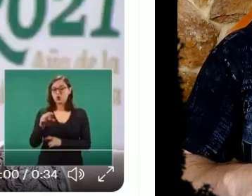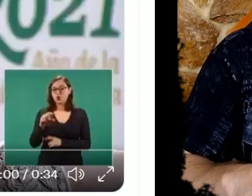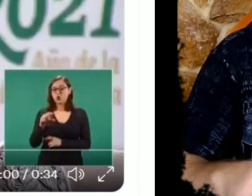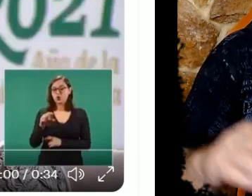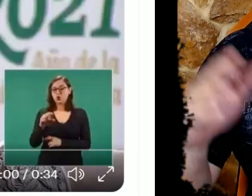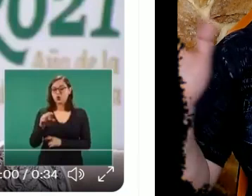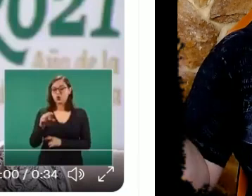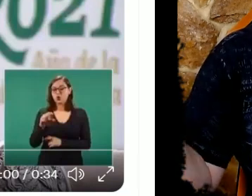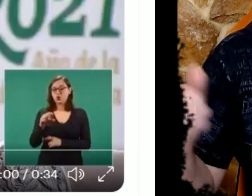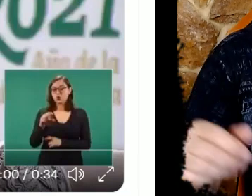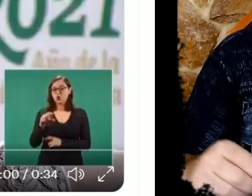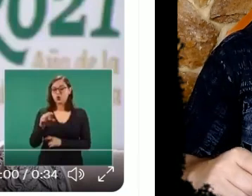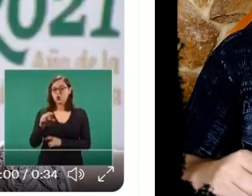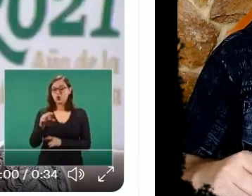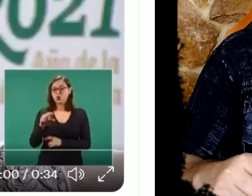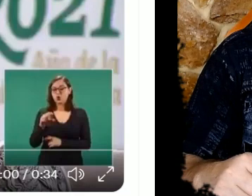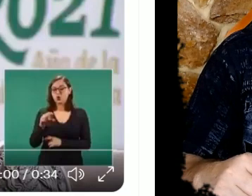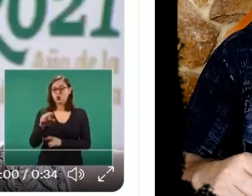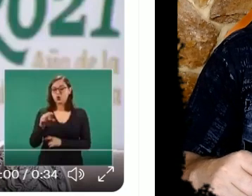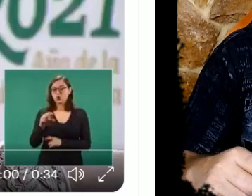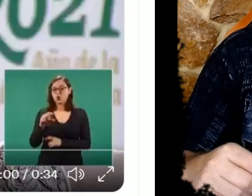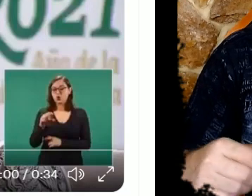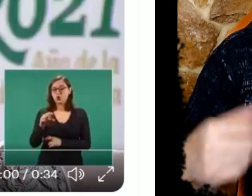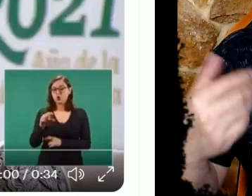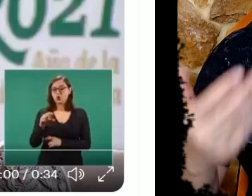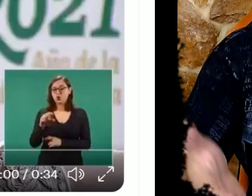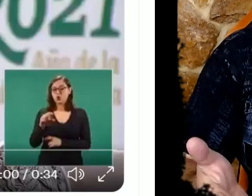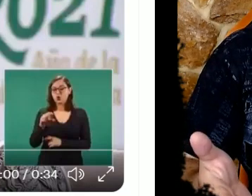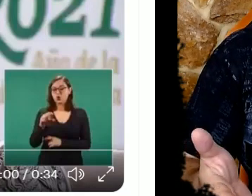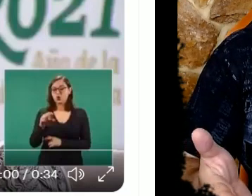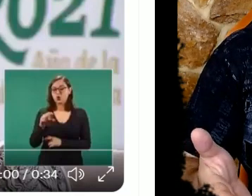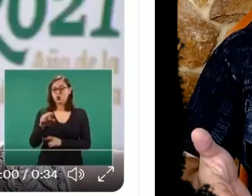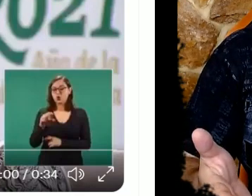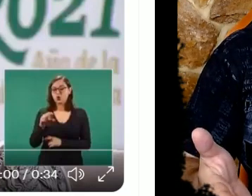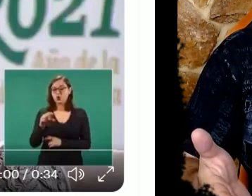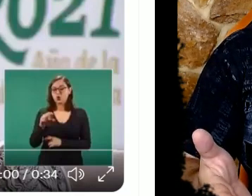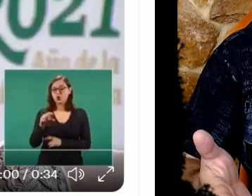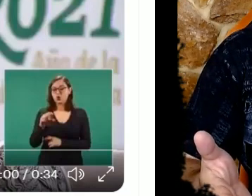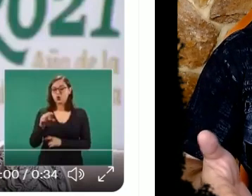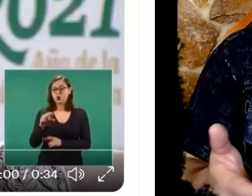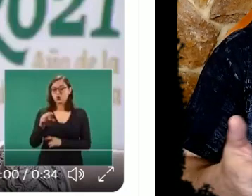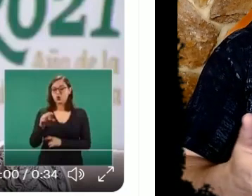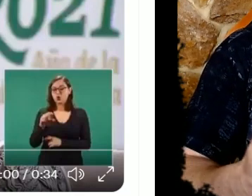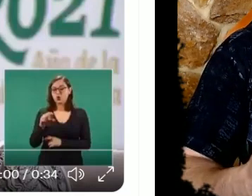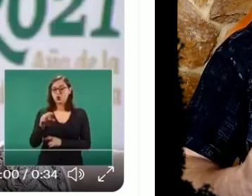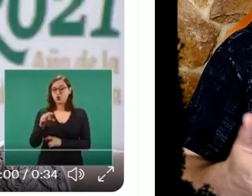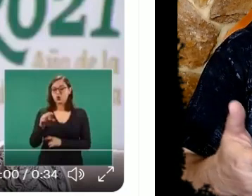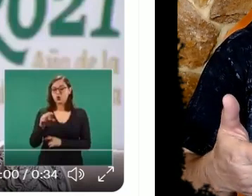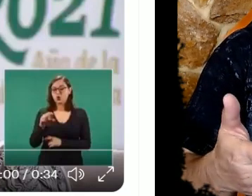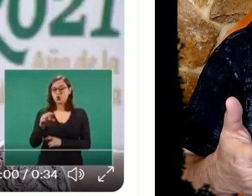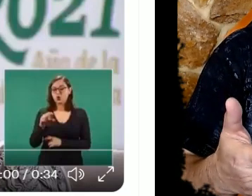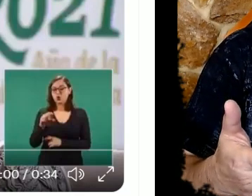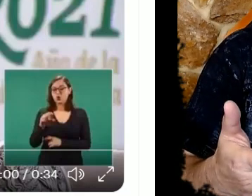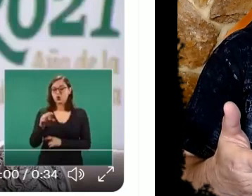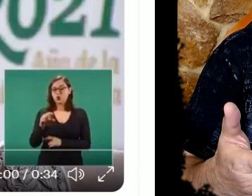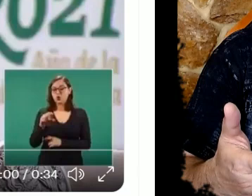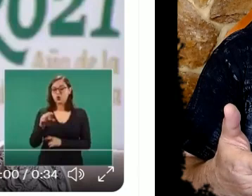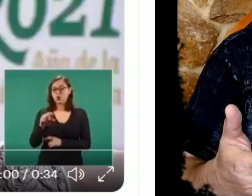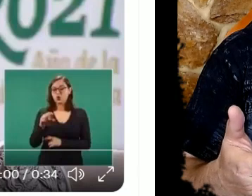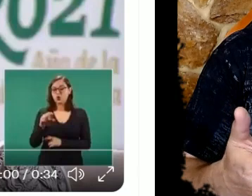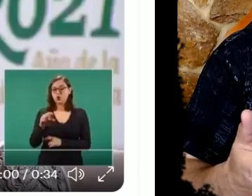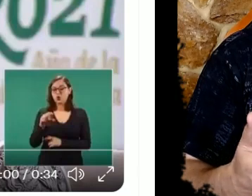mentado Brozzo que es un hombre en los espectáculos hablo de bastantes personajes de aquel lado como Derbez como